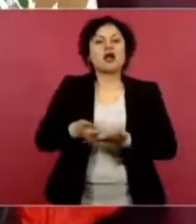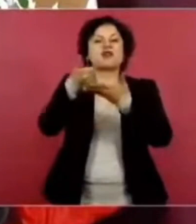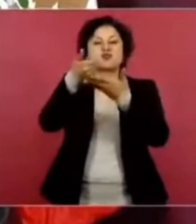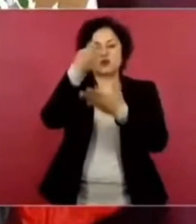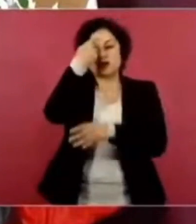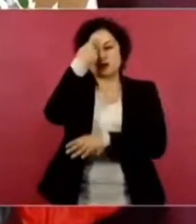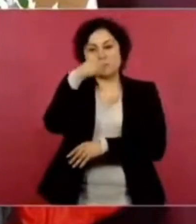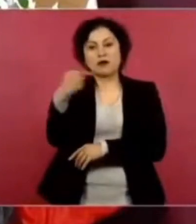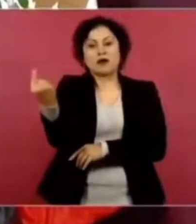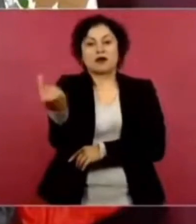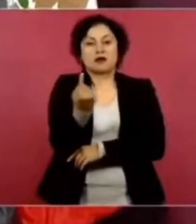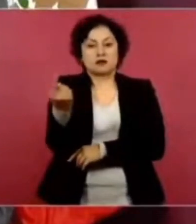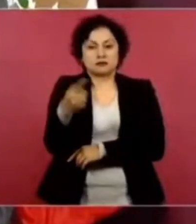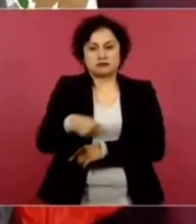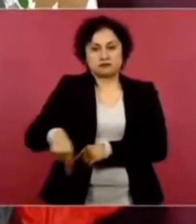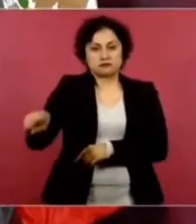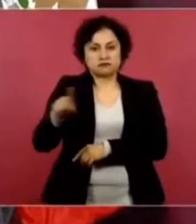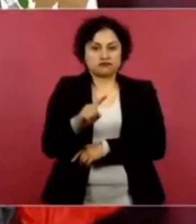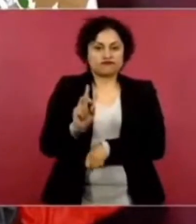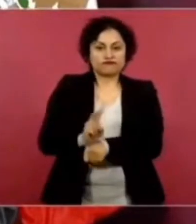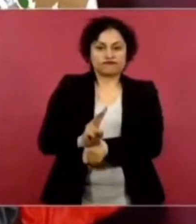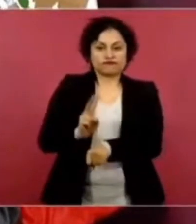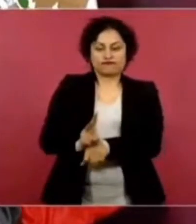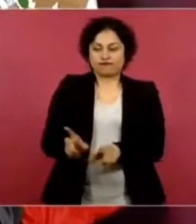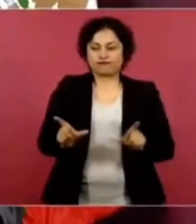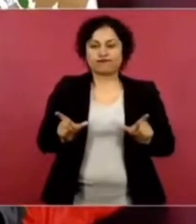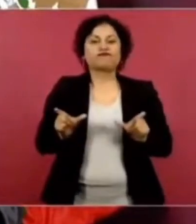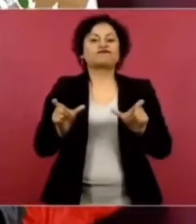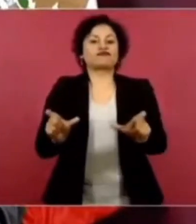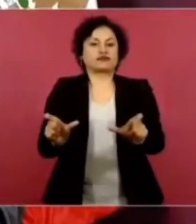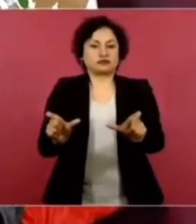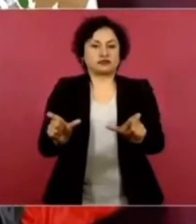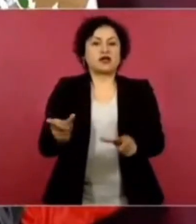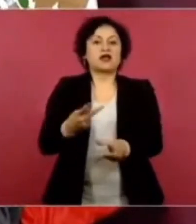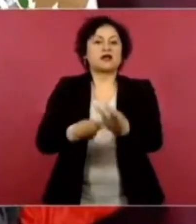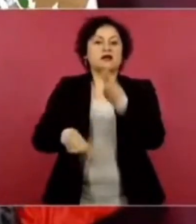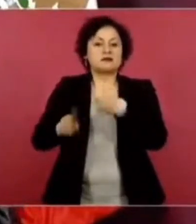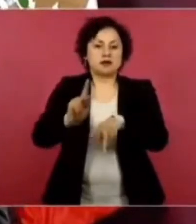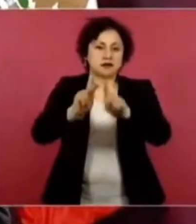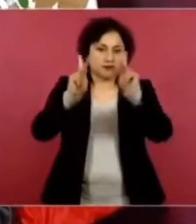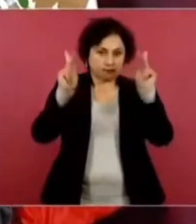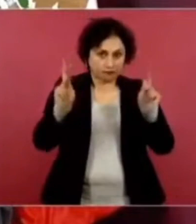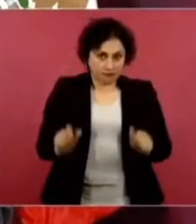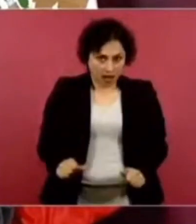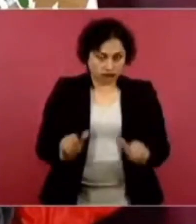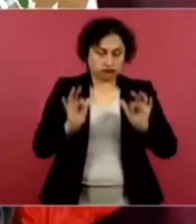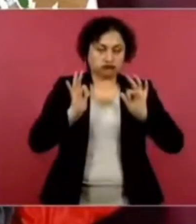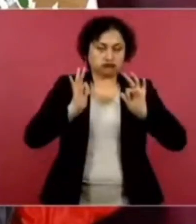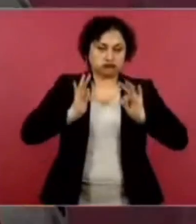paz, la tranquilidad y que con la seguridad